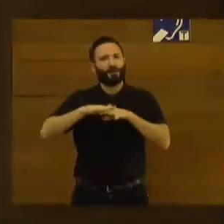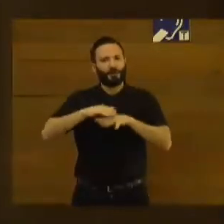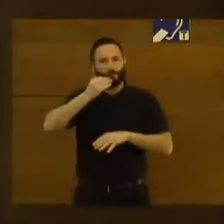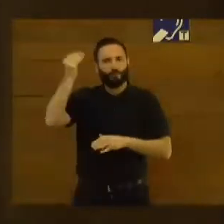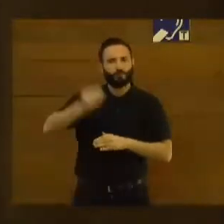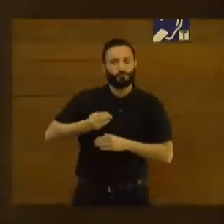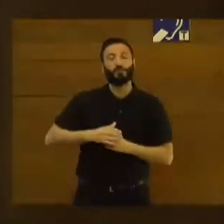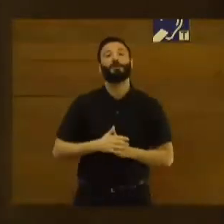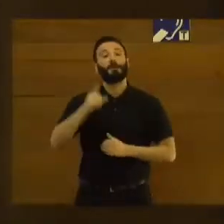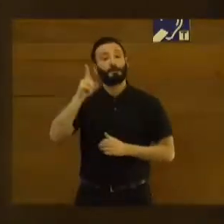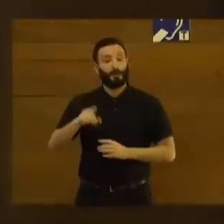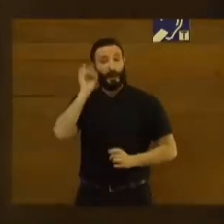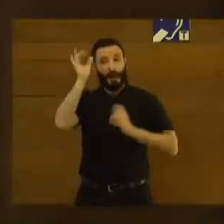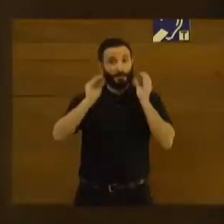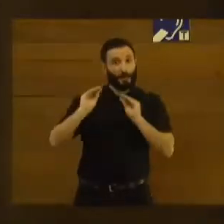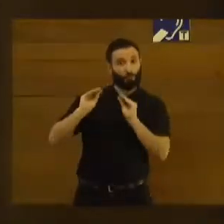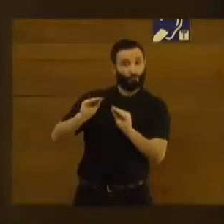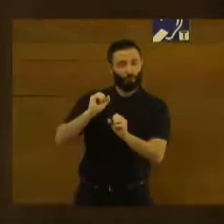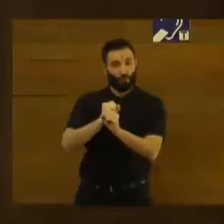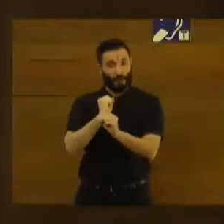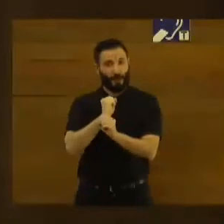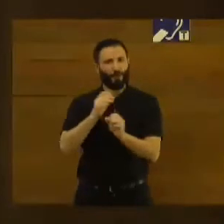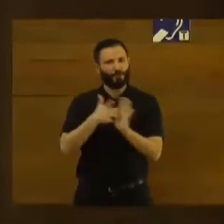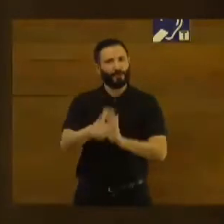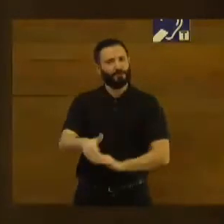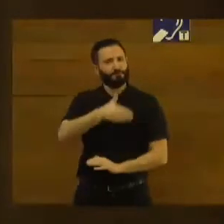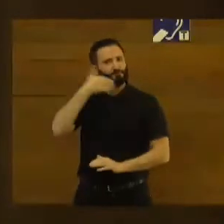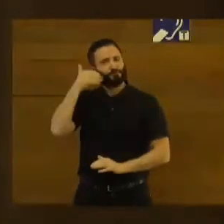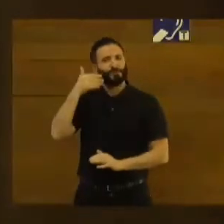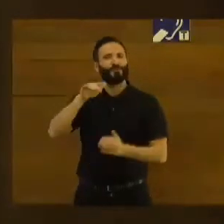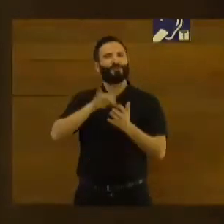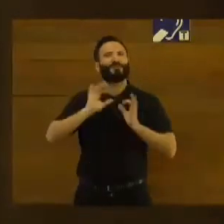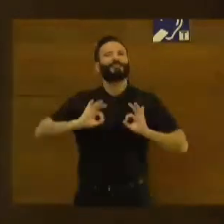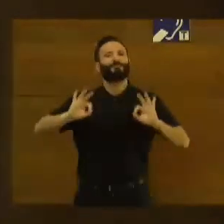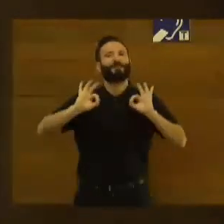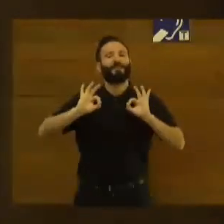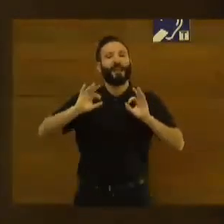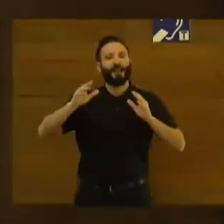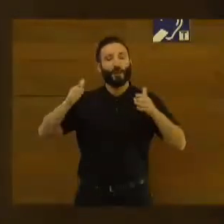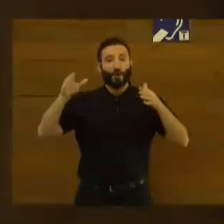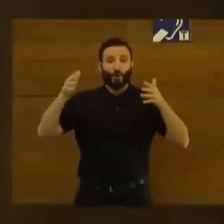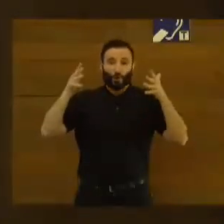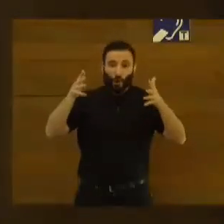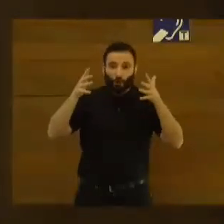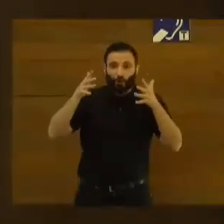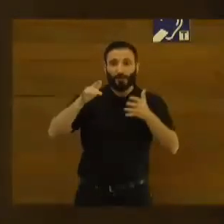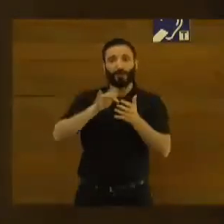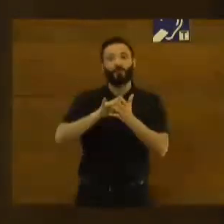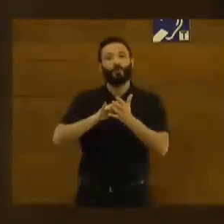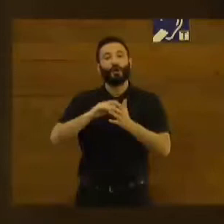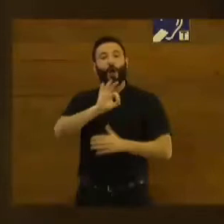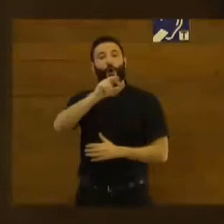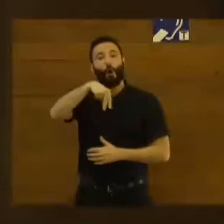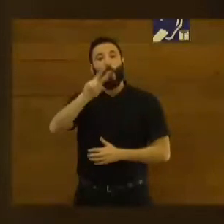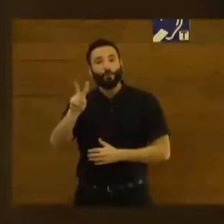Su actividad también le ha hecho merecedora de ser entidad consultiva especial del Consejo Económico y Social Ecosoc de la